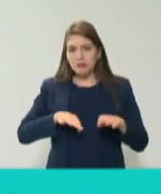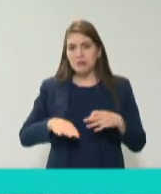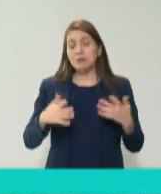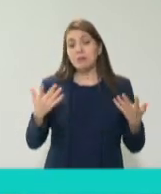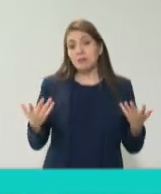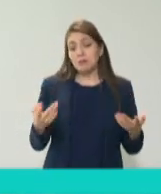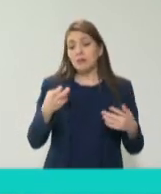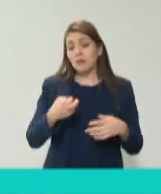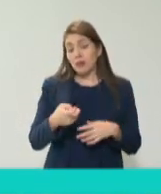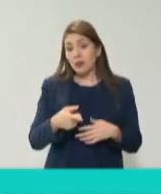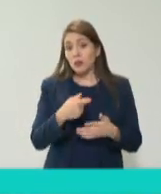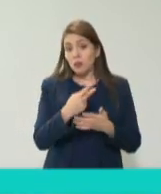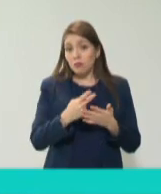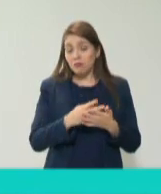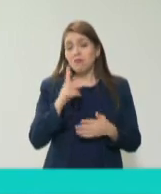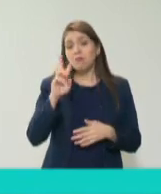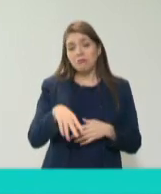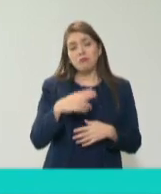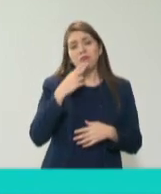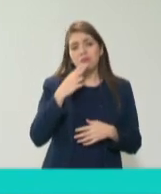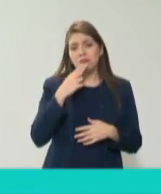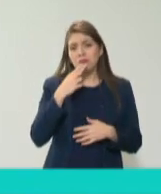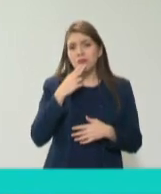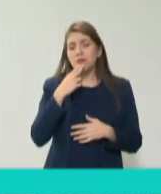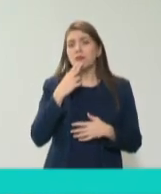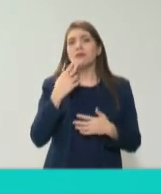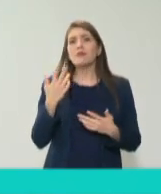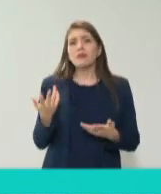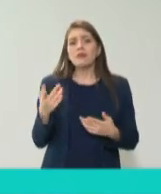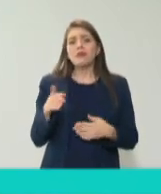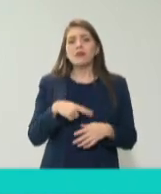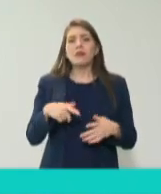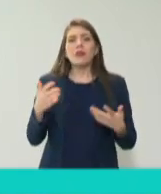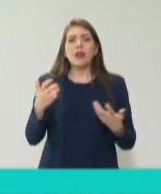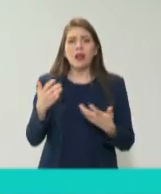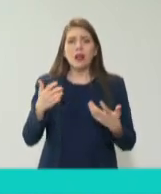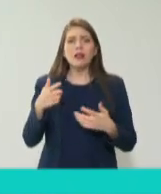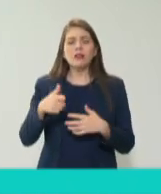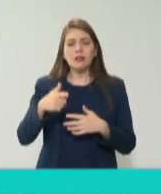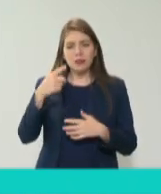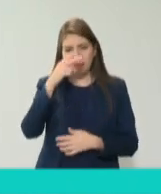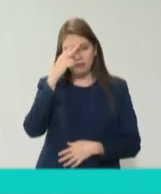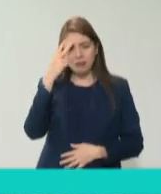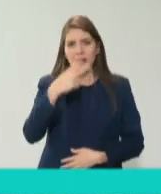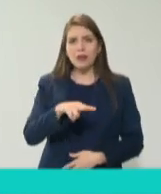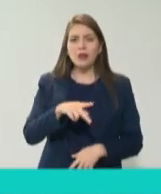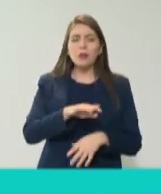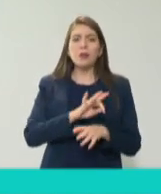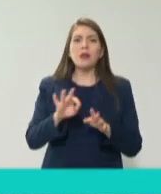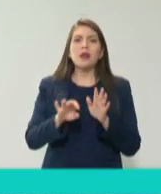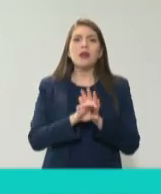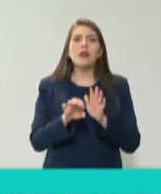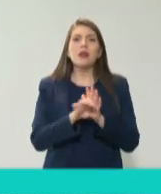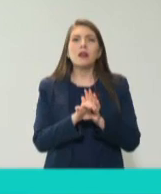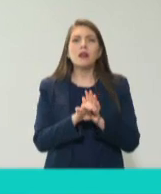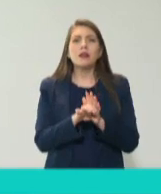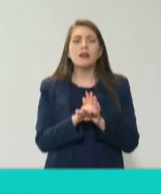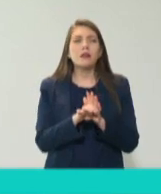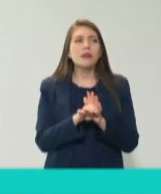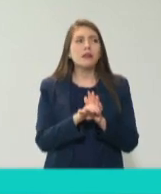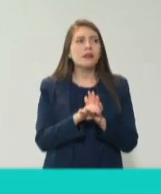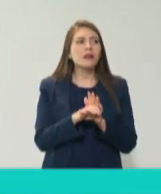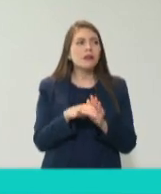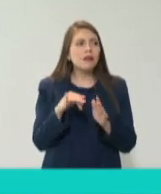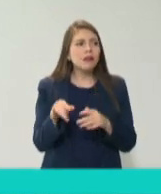proyecto que como CPC del país tenemos, que le estamos llamando México ético, y estamos en